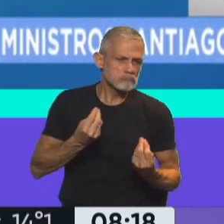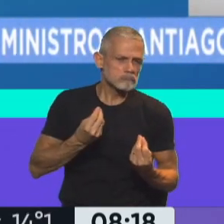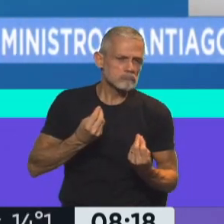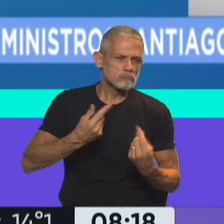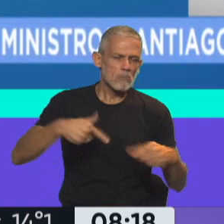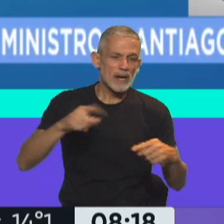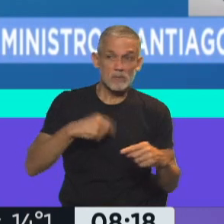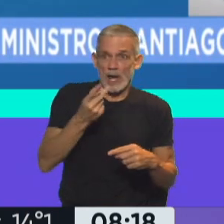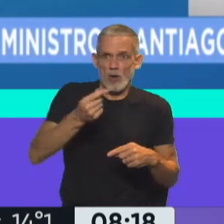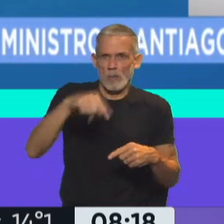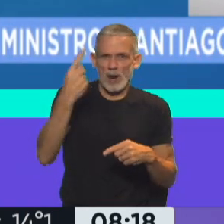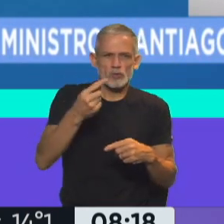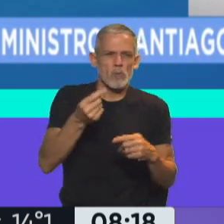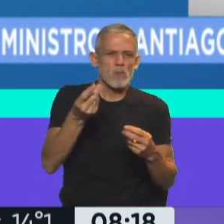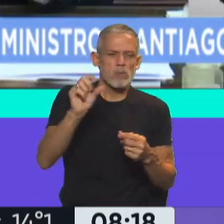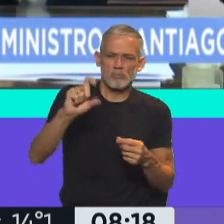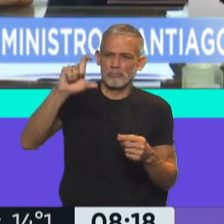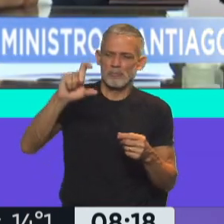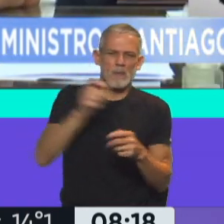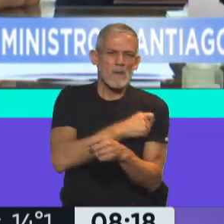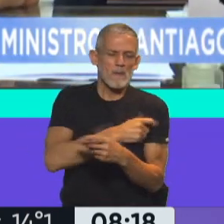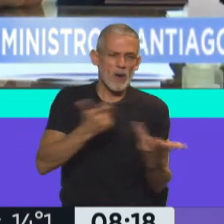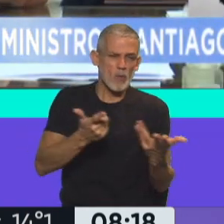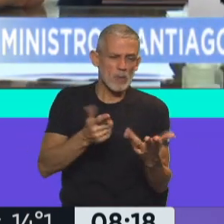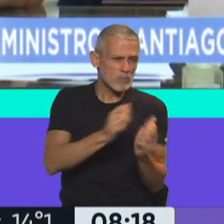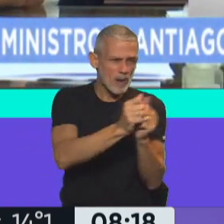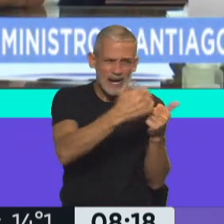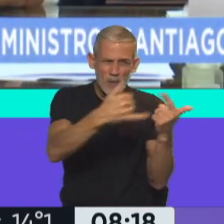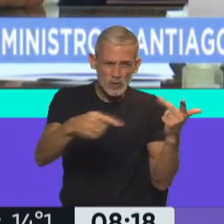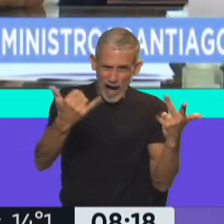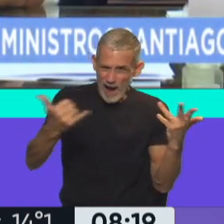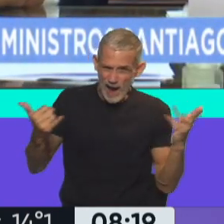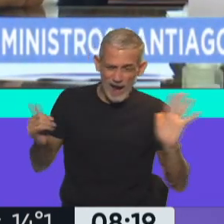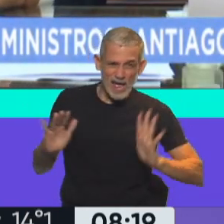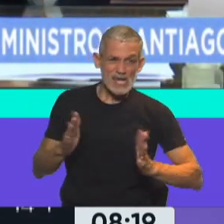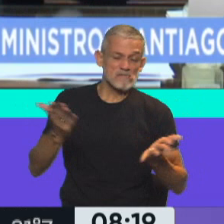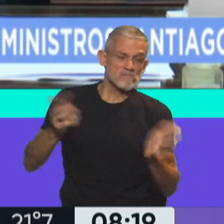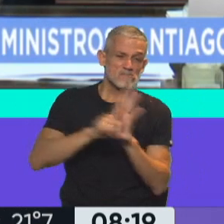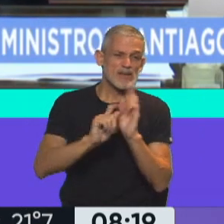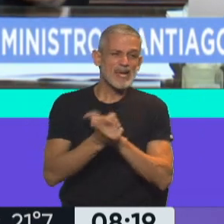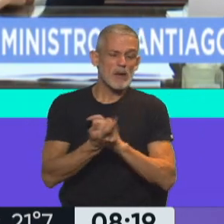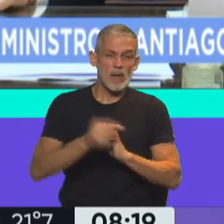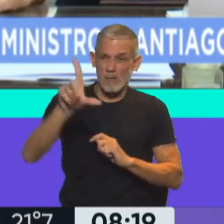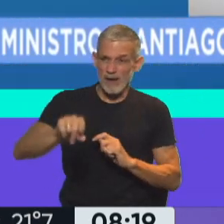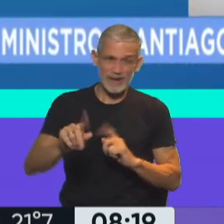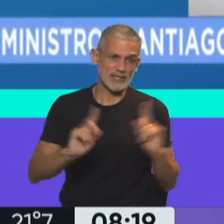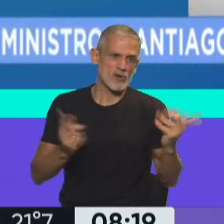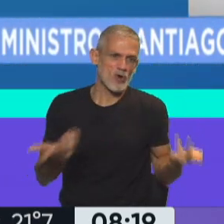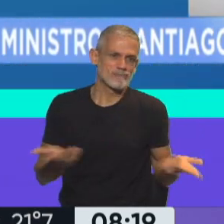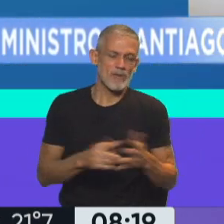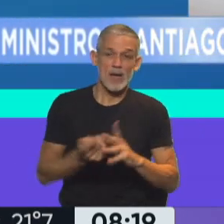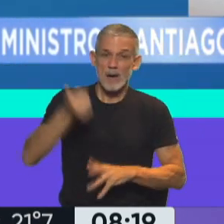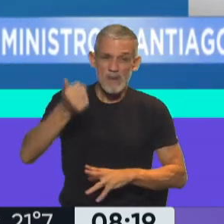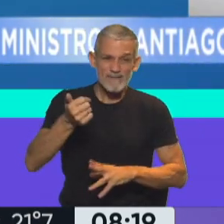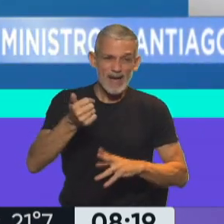respecto a comprar un poco más de vacunas de los laboratorios que sí nos quieren vender? Esa sería la pregunta. ¿Es más barata? No. ¿Es más